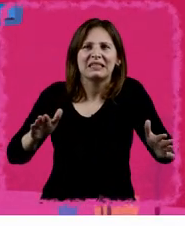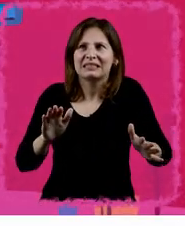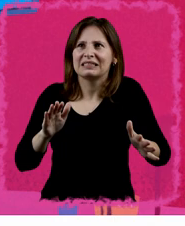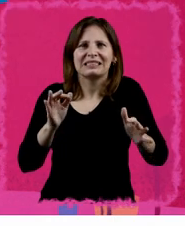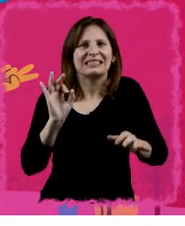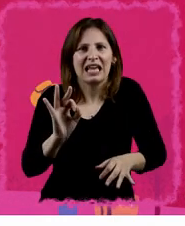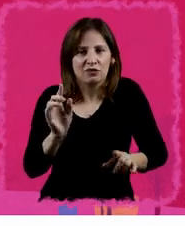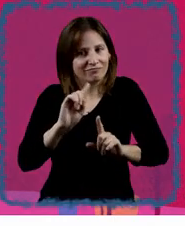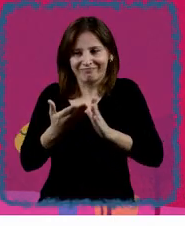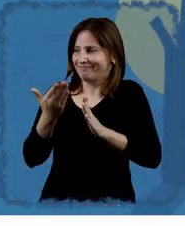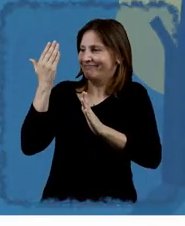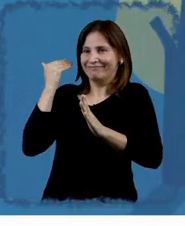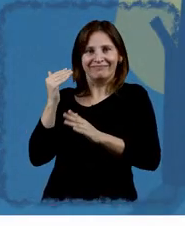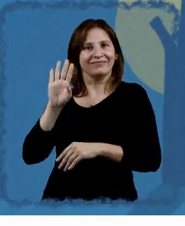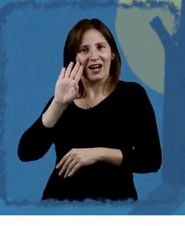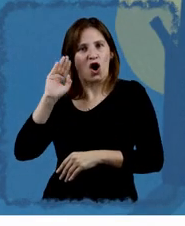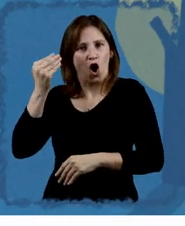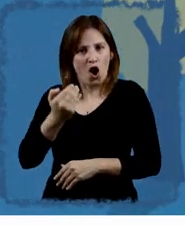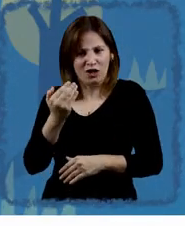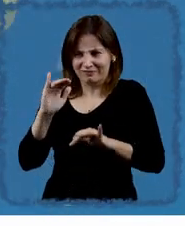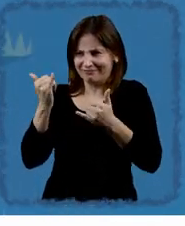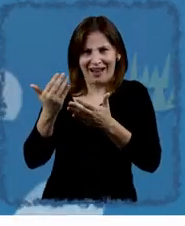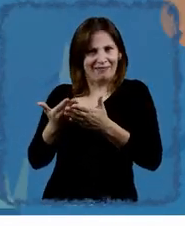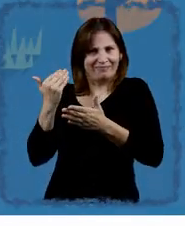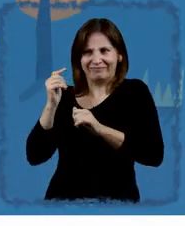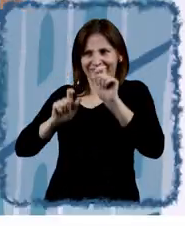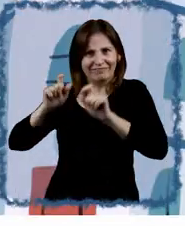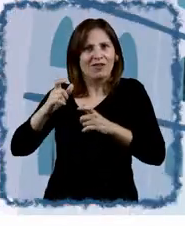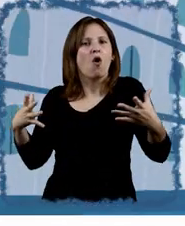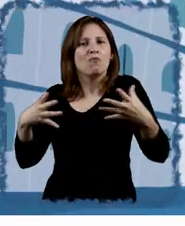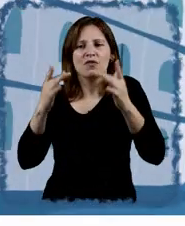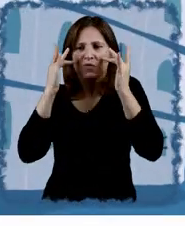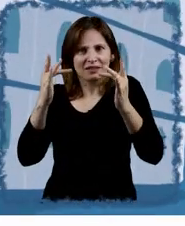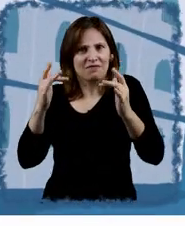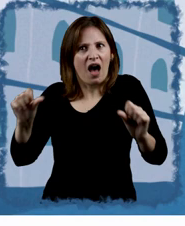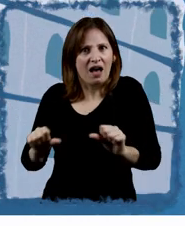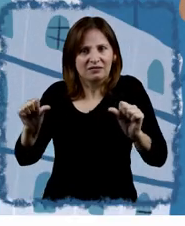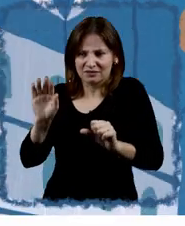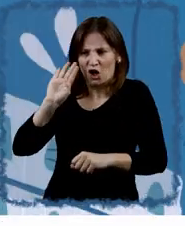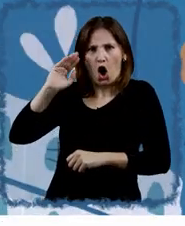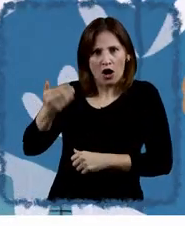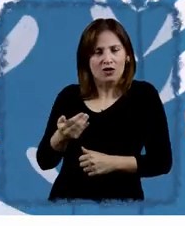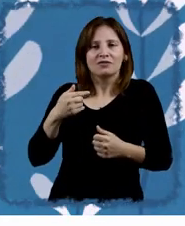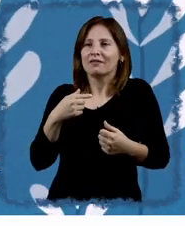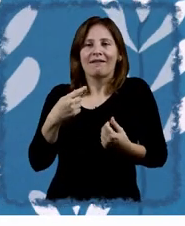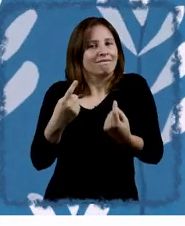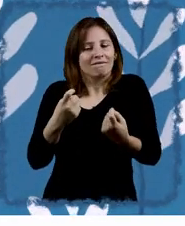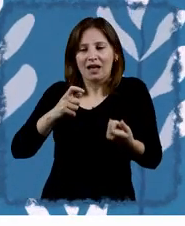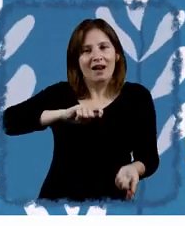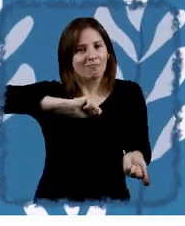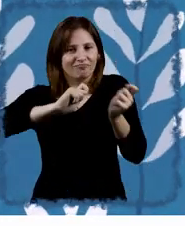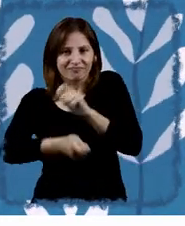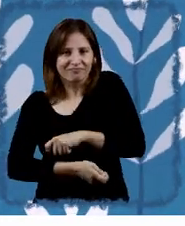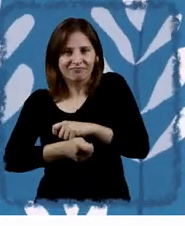Es tiempo de dar valor al camino recorrido por nuestras comunidades educativas. Nos merecemos una revolución de los